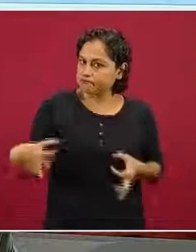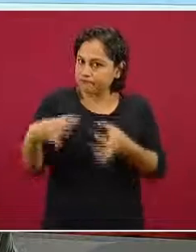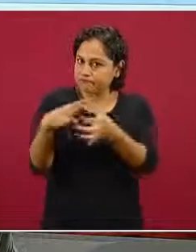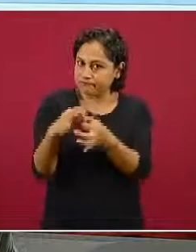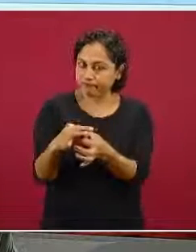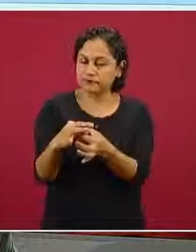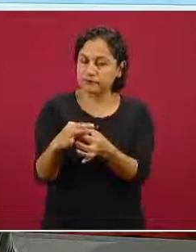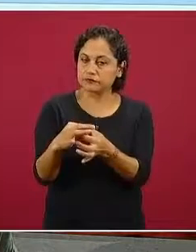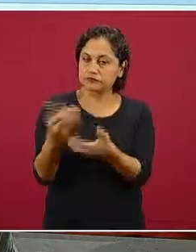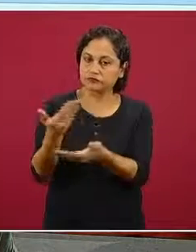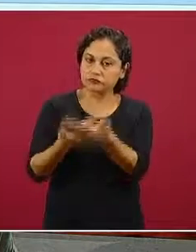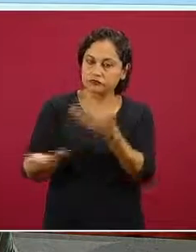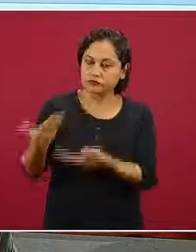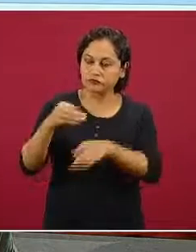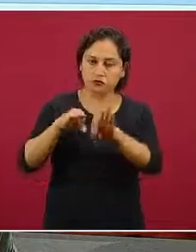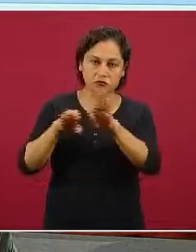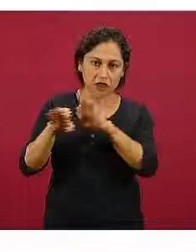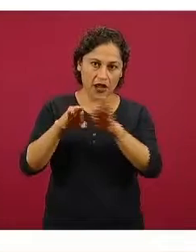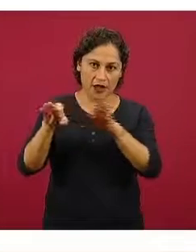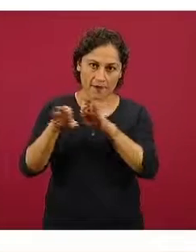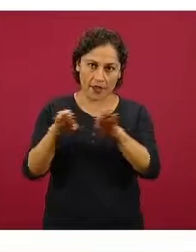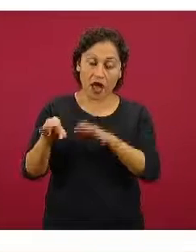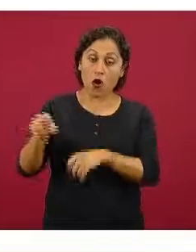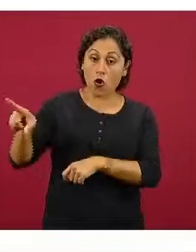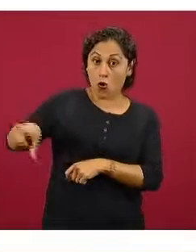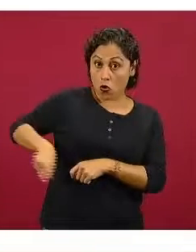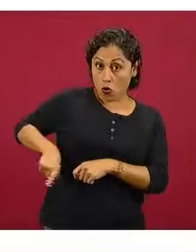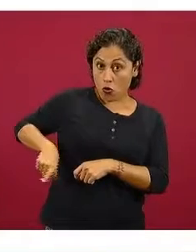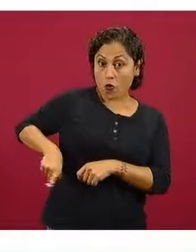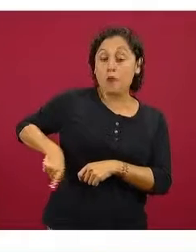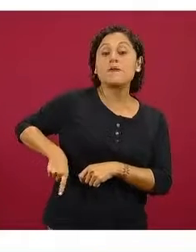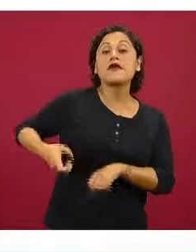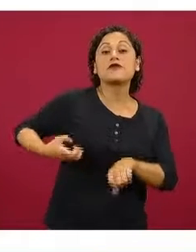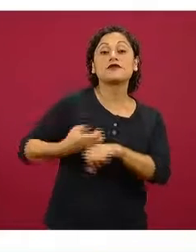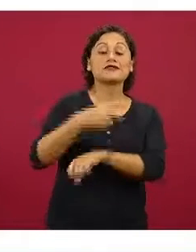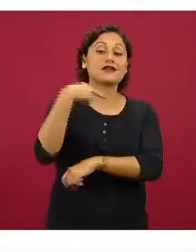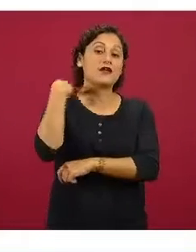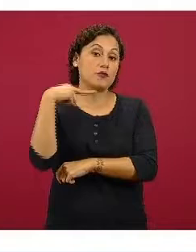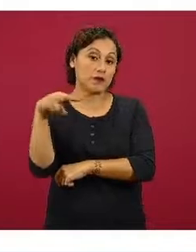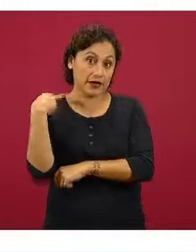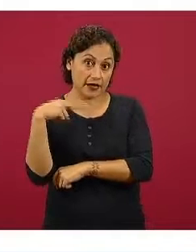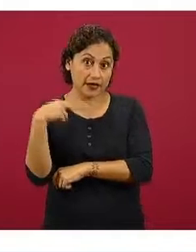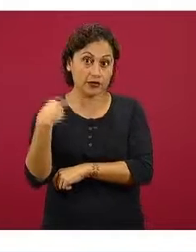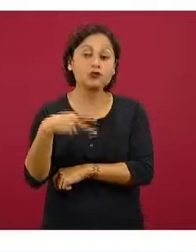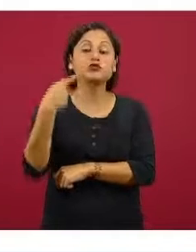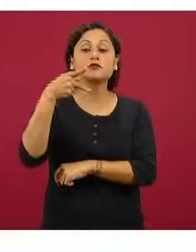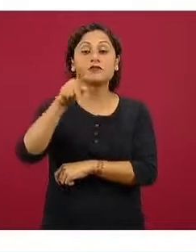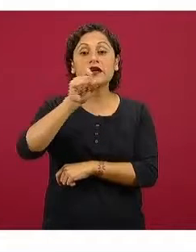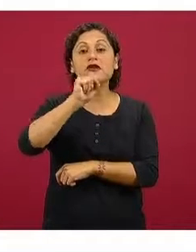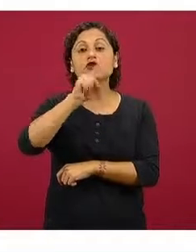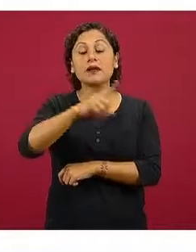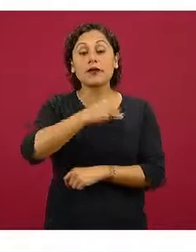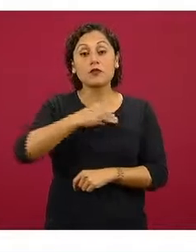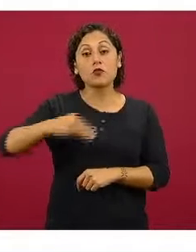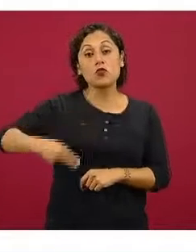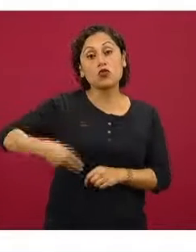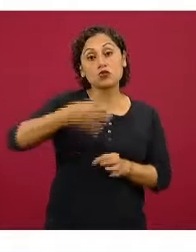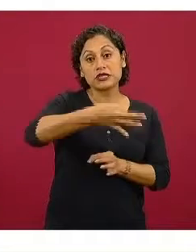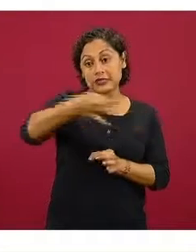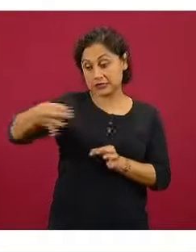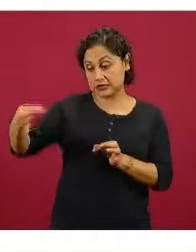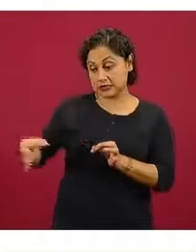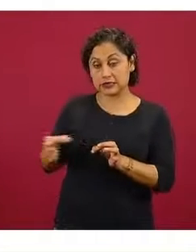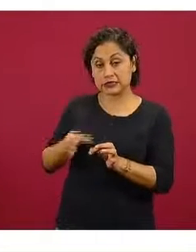virtuosa y exitosa que hemos tenido tanto con el gobierno de Veracruz como también como una red de municipios. Una red de municipios hay una